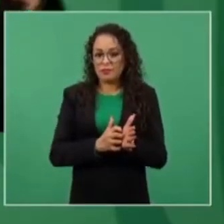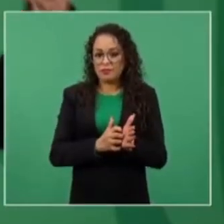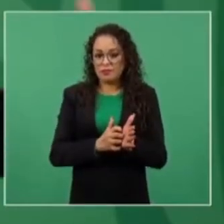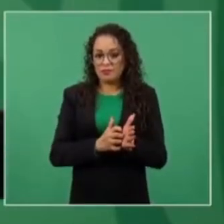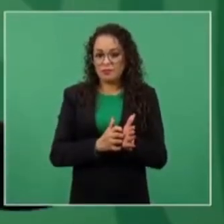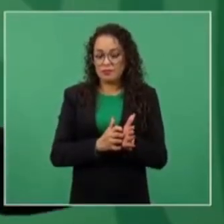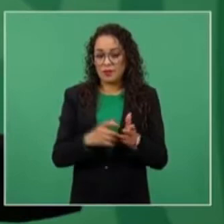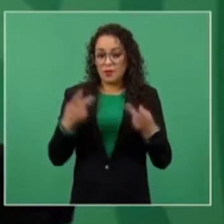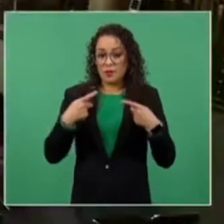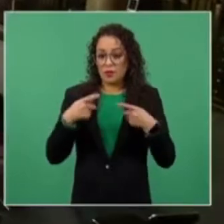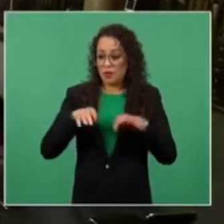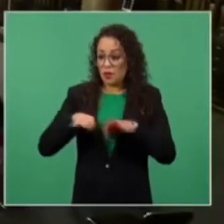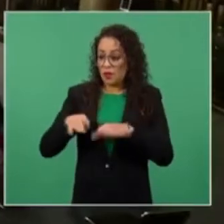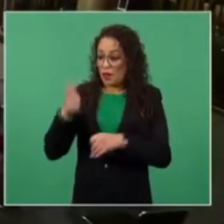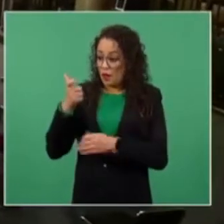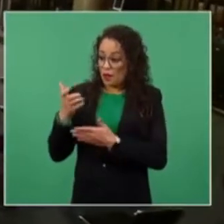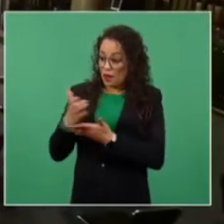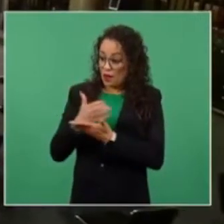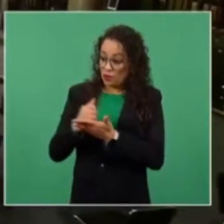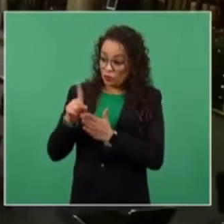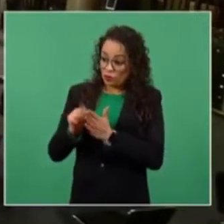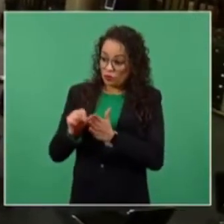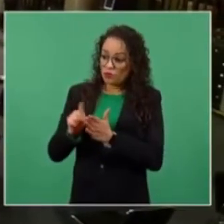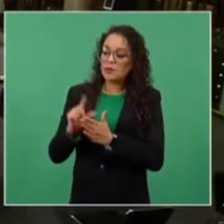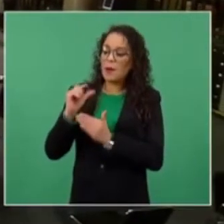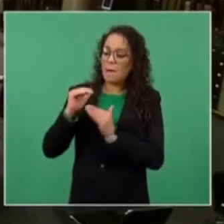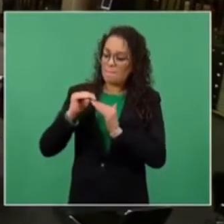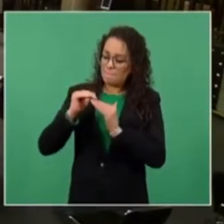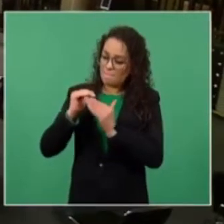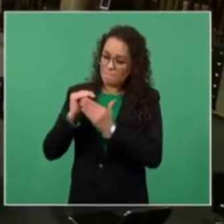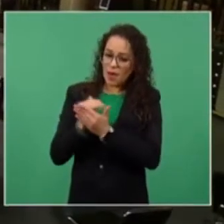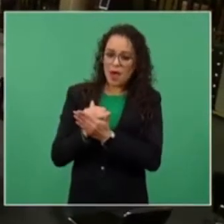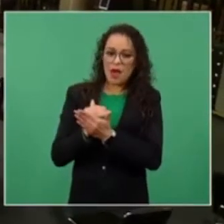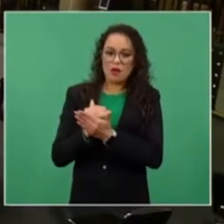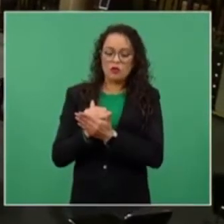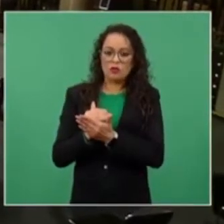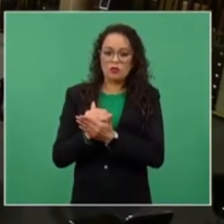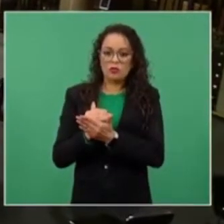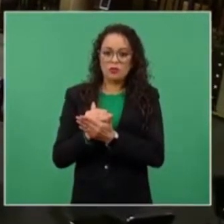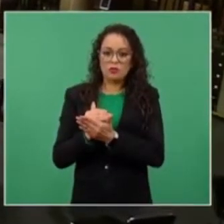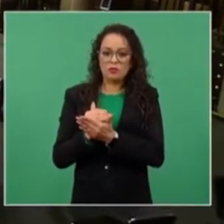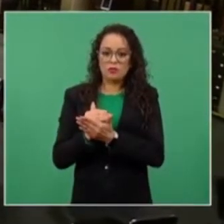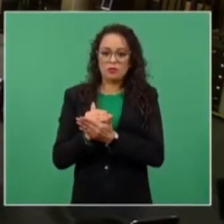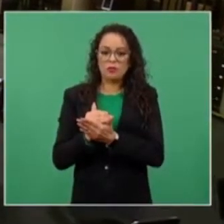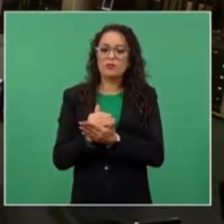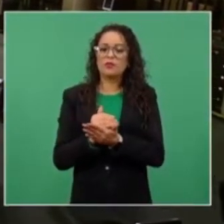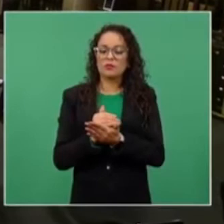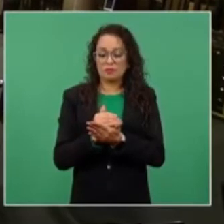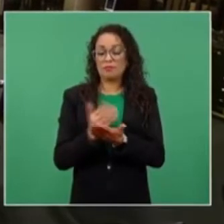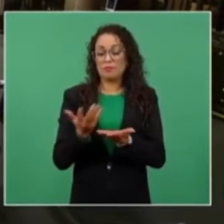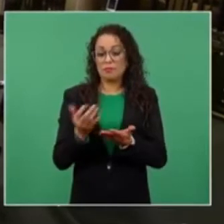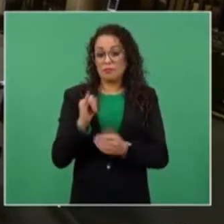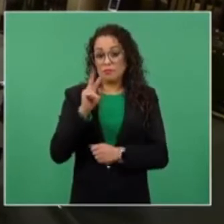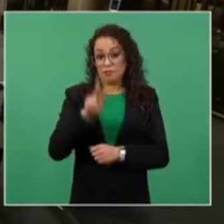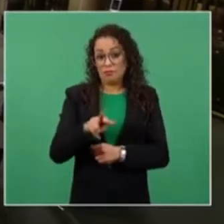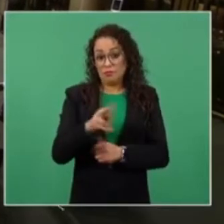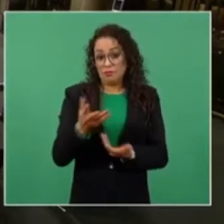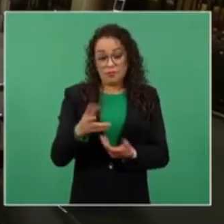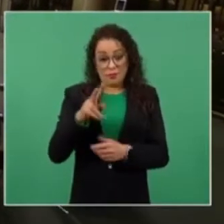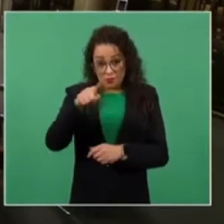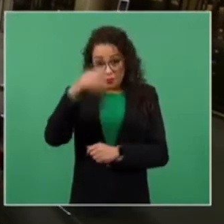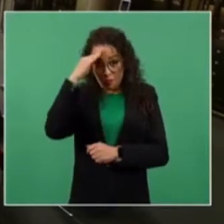Yo los apoyo a los gobernadores, porque no es fácil.